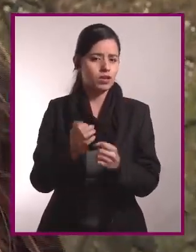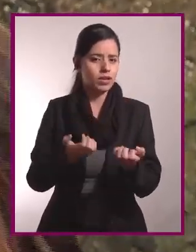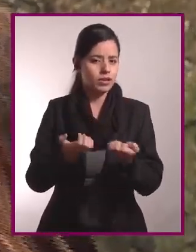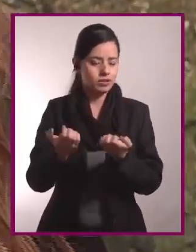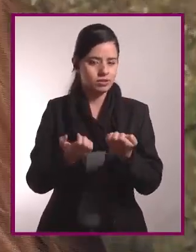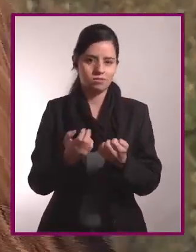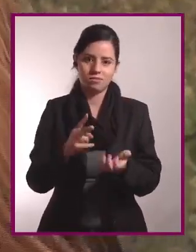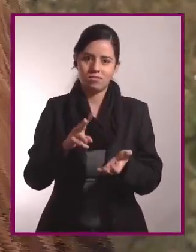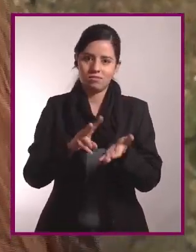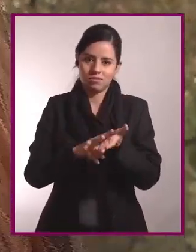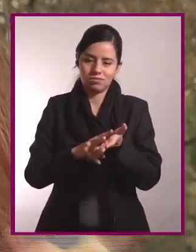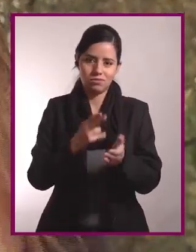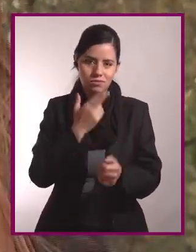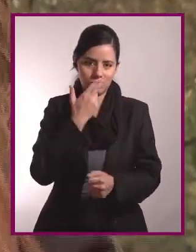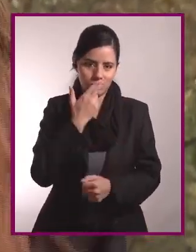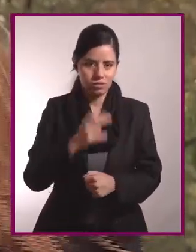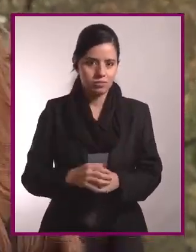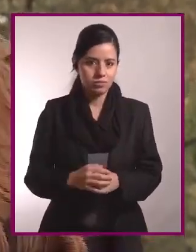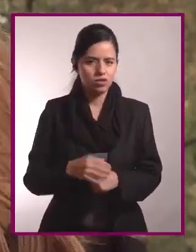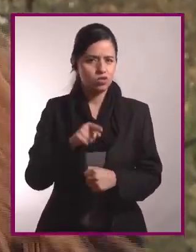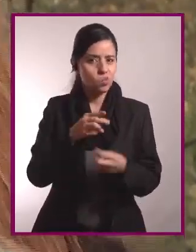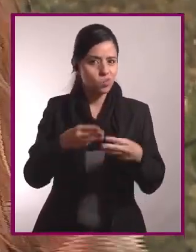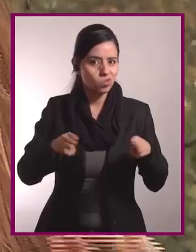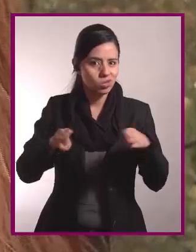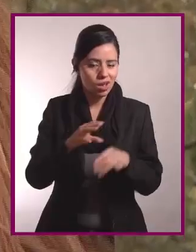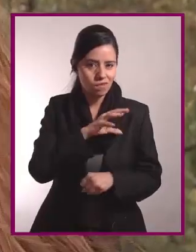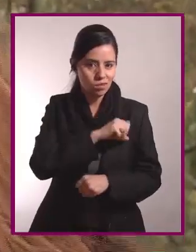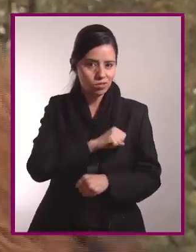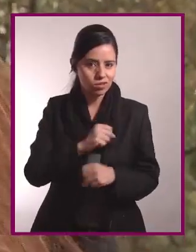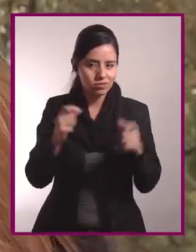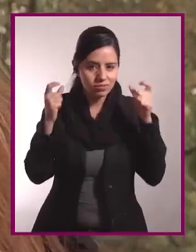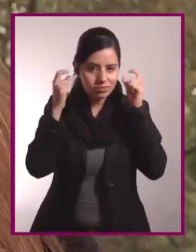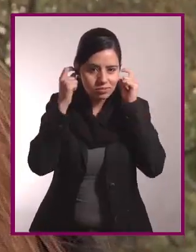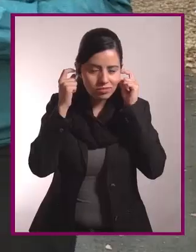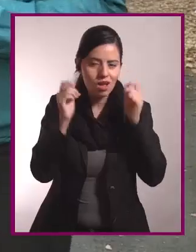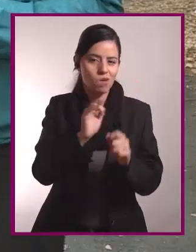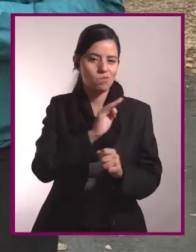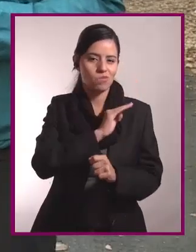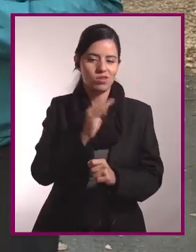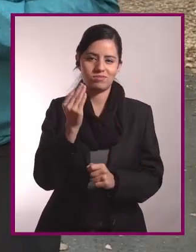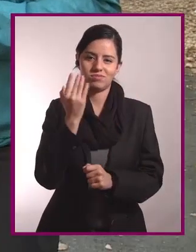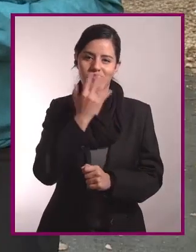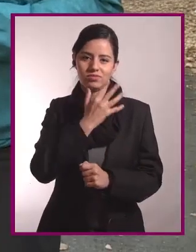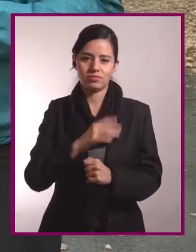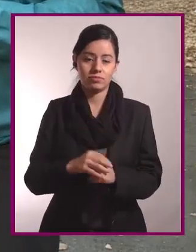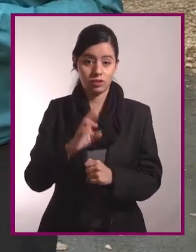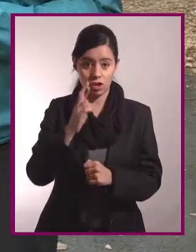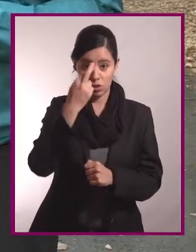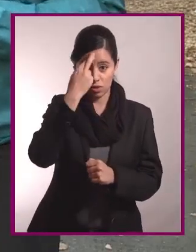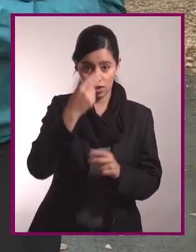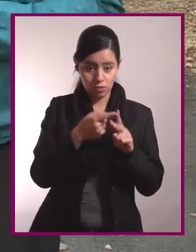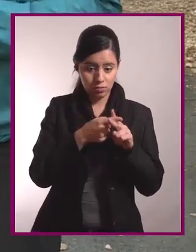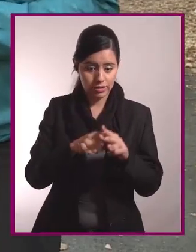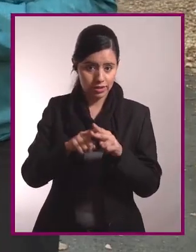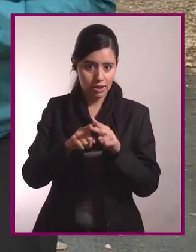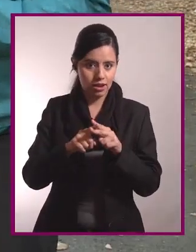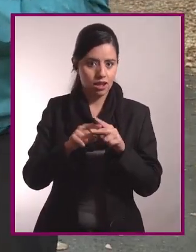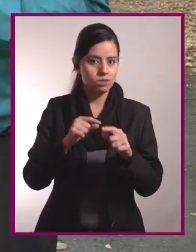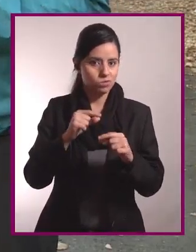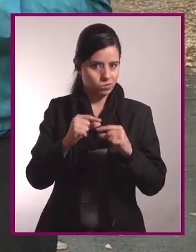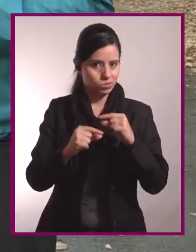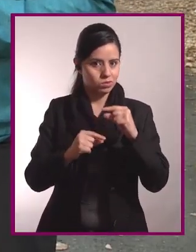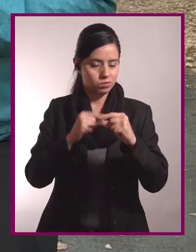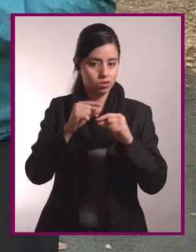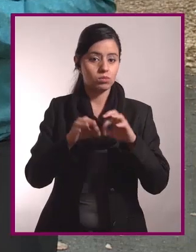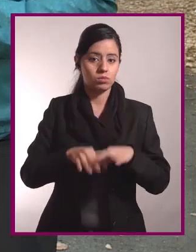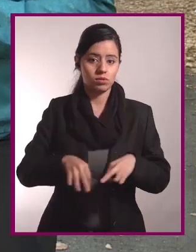invaluable y si lo acompañas con tu música favorita tendrás más opciones para pasarla bien. Recuerda empezar con sesiones cortas y